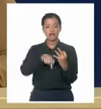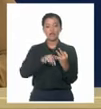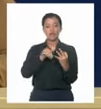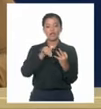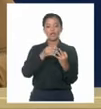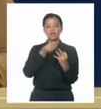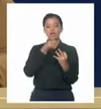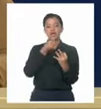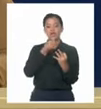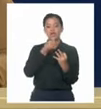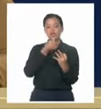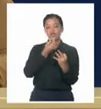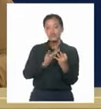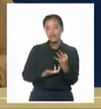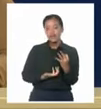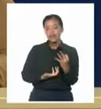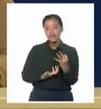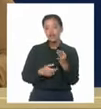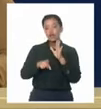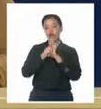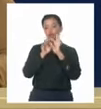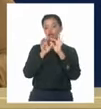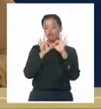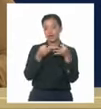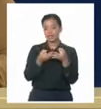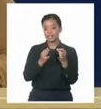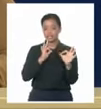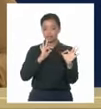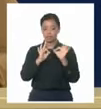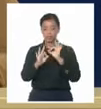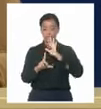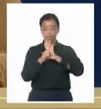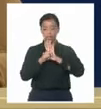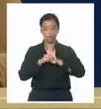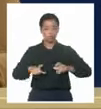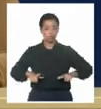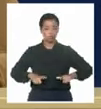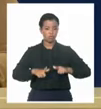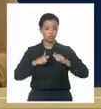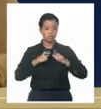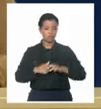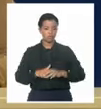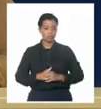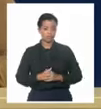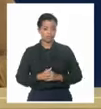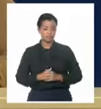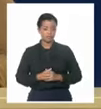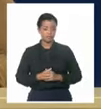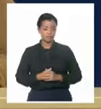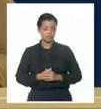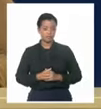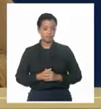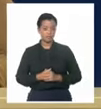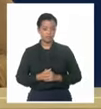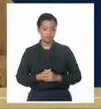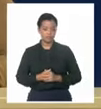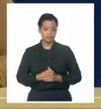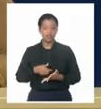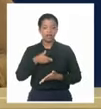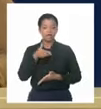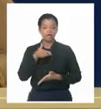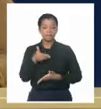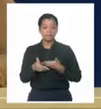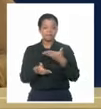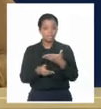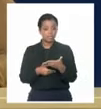algo que no estaba incorporado en el Código de las Familias. Cuando estamos en un proceso de reconocimiento de los hijos menores de edad que no